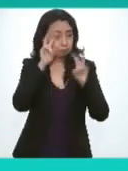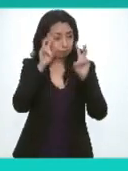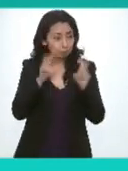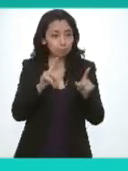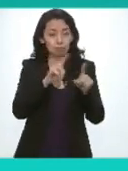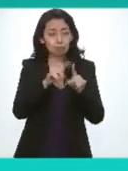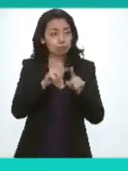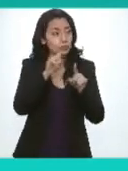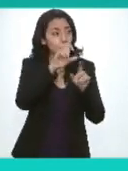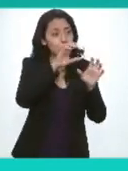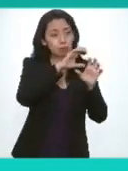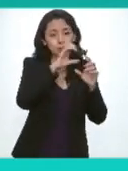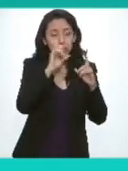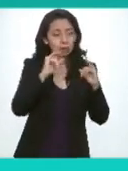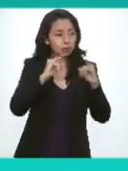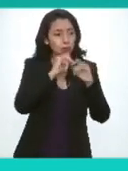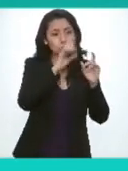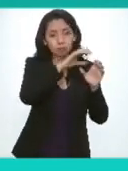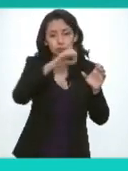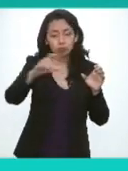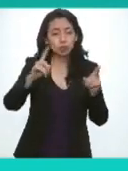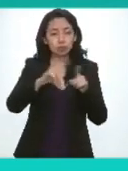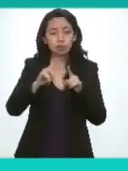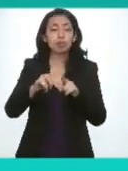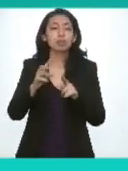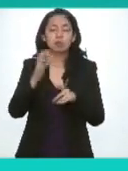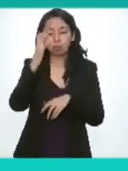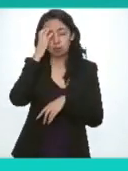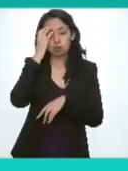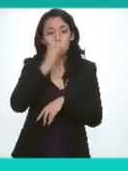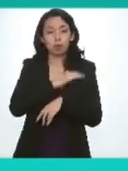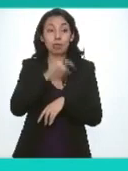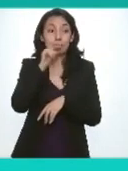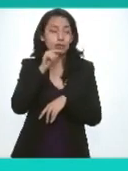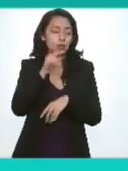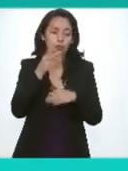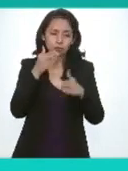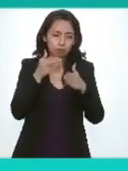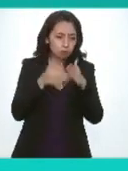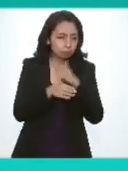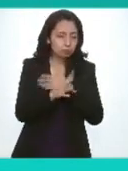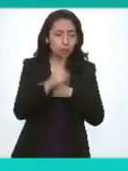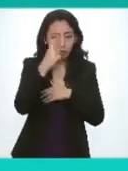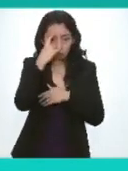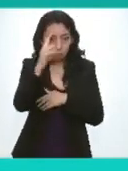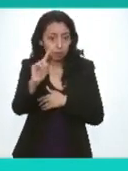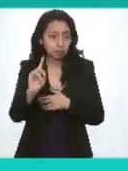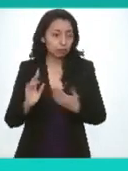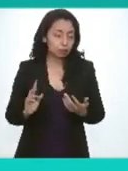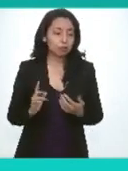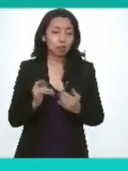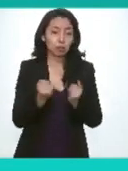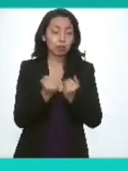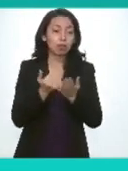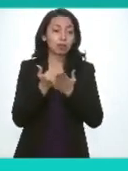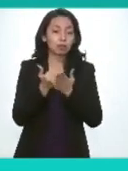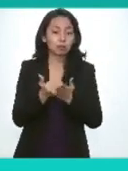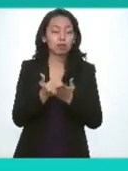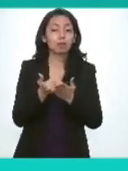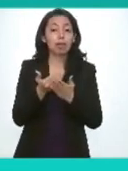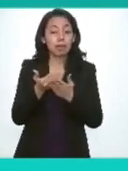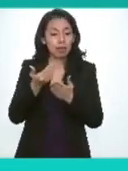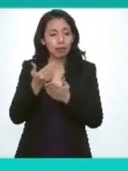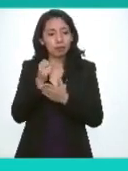trabajos de las comisiones en un portal pues que muy accesible que incluso les permita pues antes de las